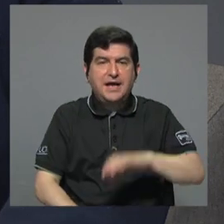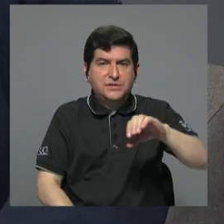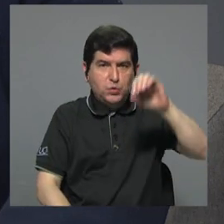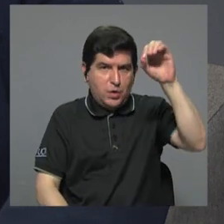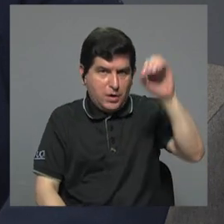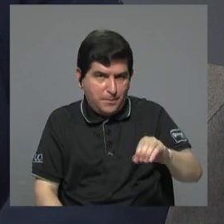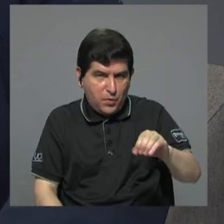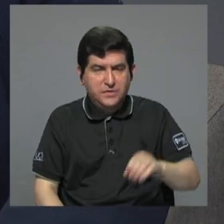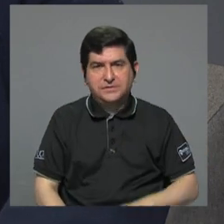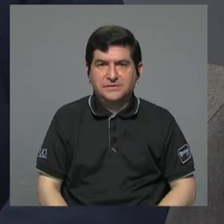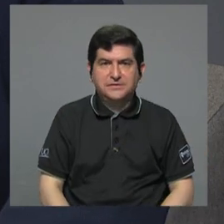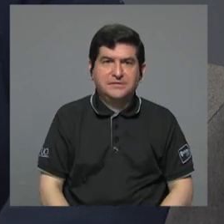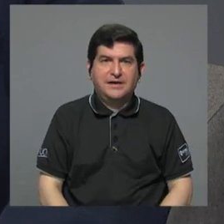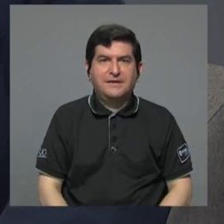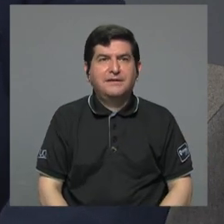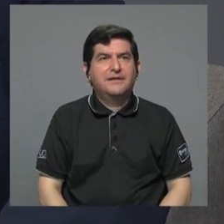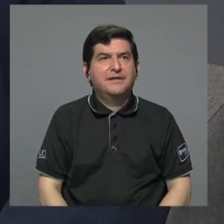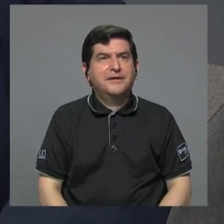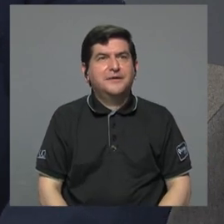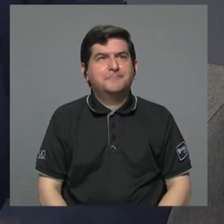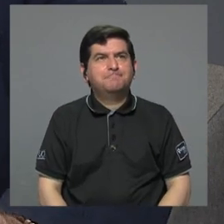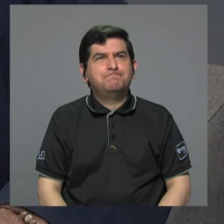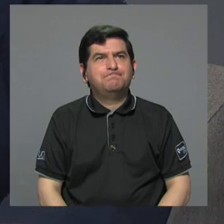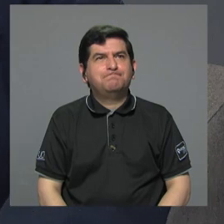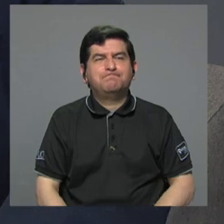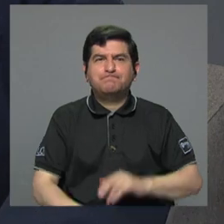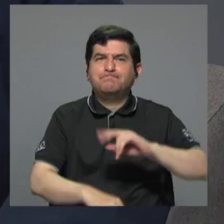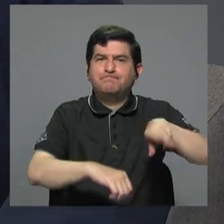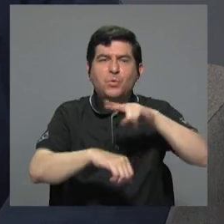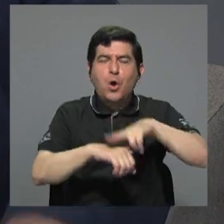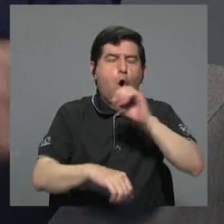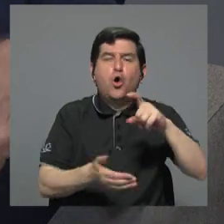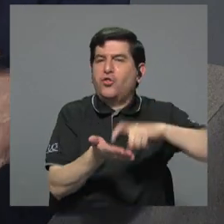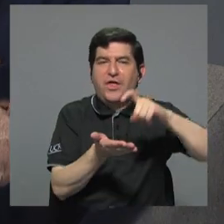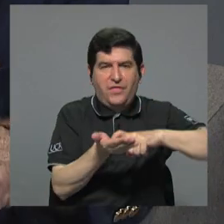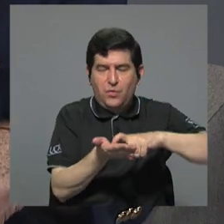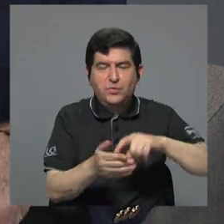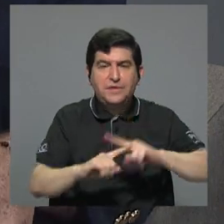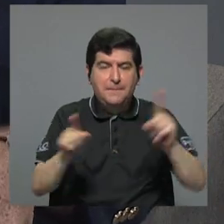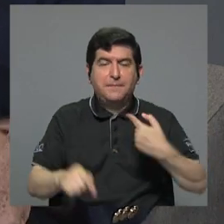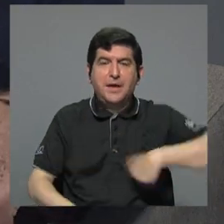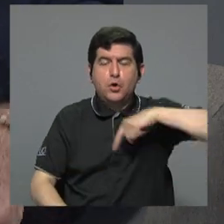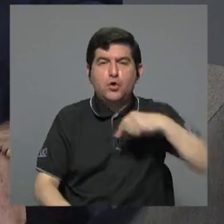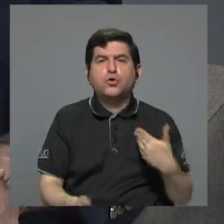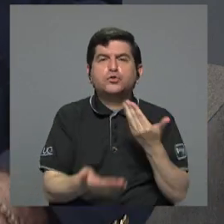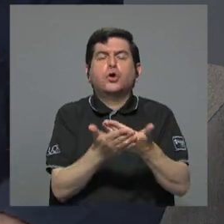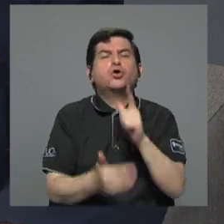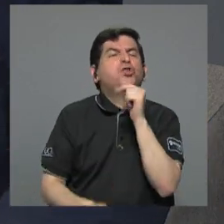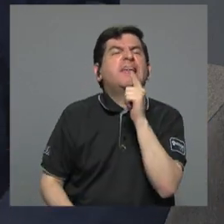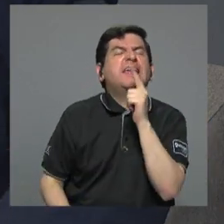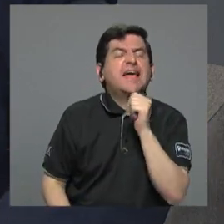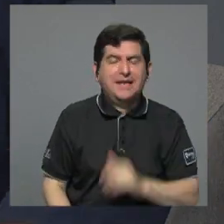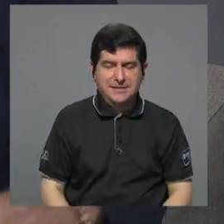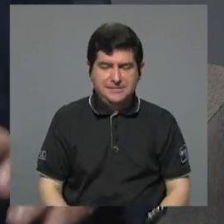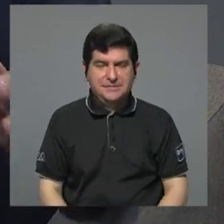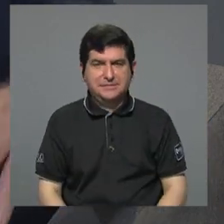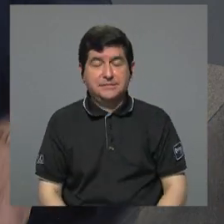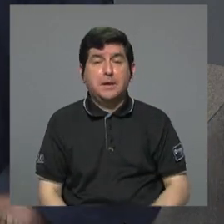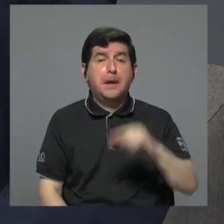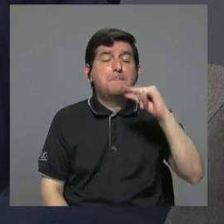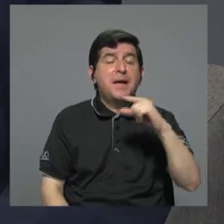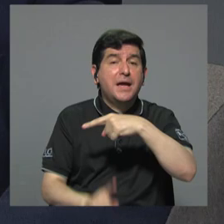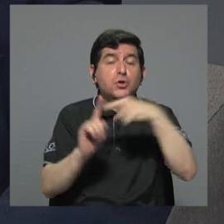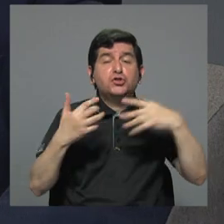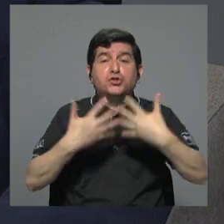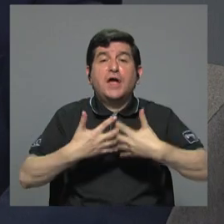interés corrientes y moratorias. Pero nosotros estamos proponiendo en el encuentro nacional de pequeños y